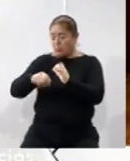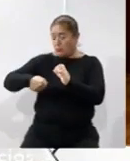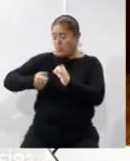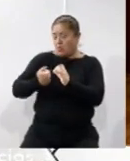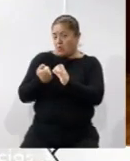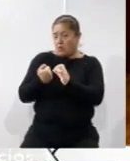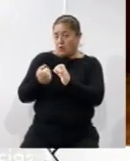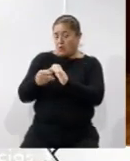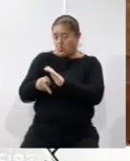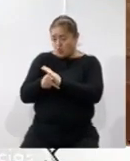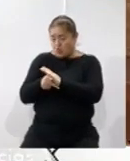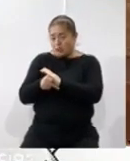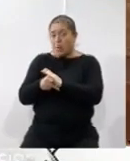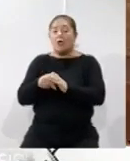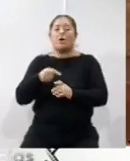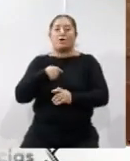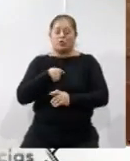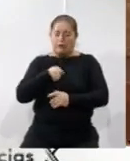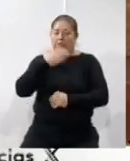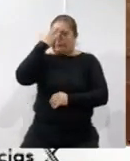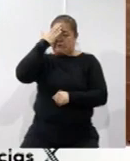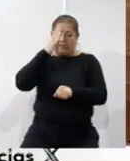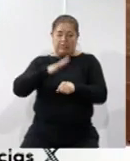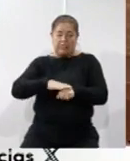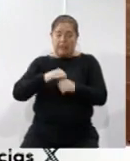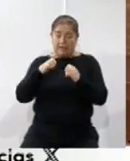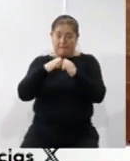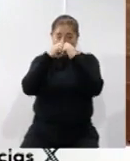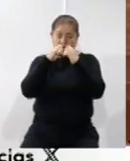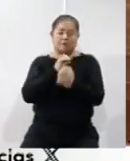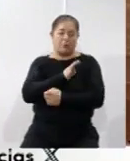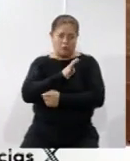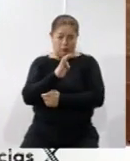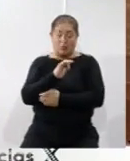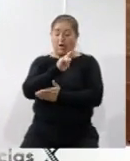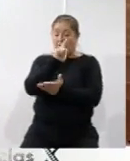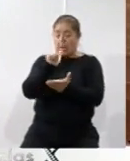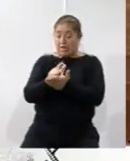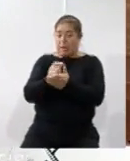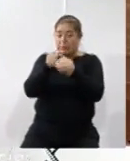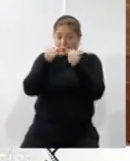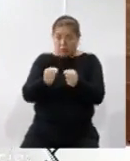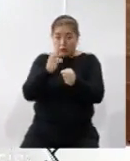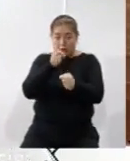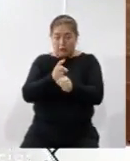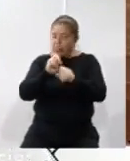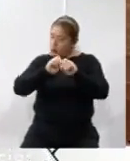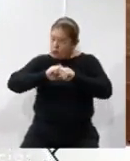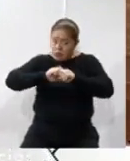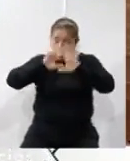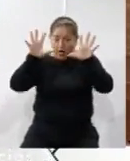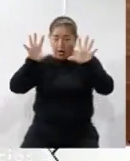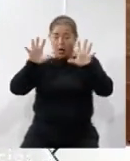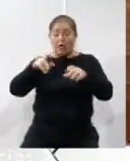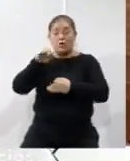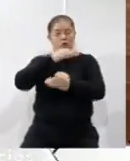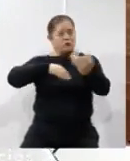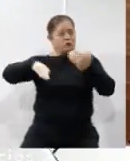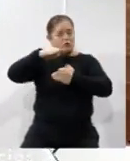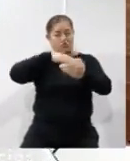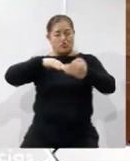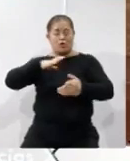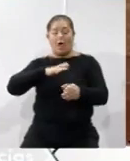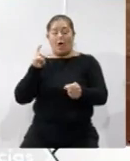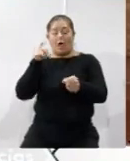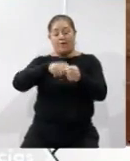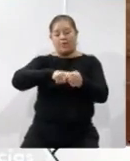enfrentar una emergencia como primer respondiente. La ley de seguridad es muy clara, que todos aquellos que formamos parte de un